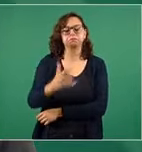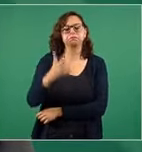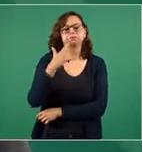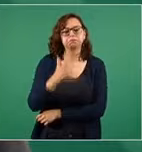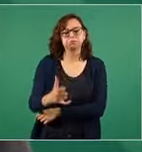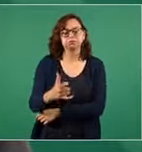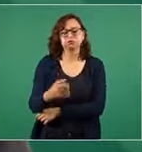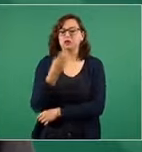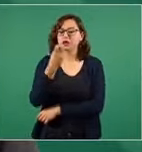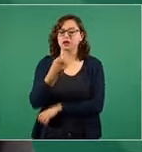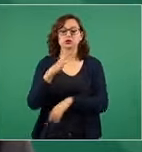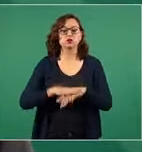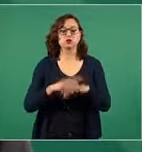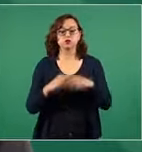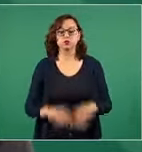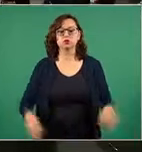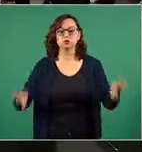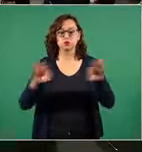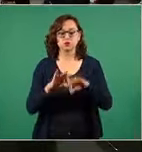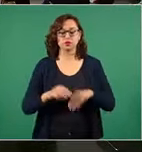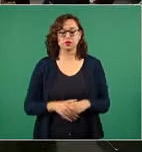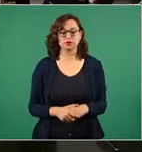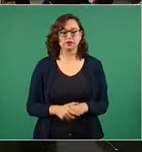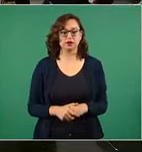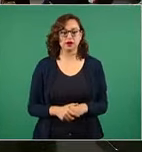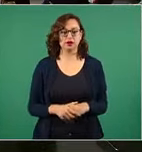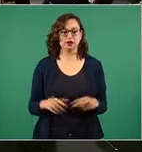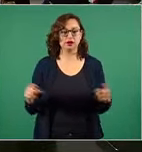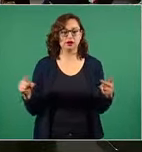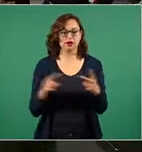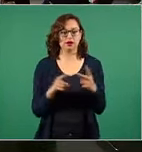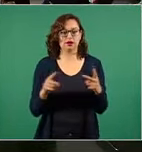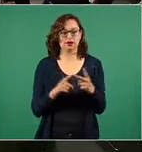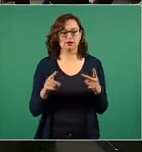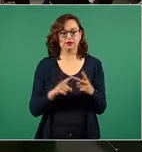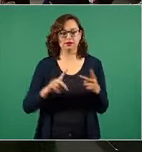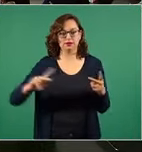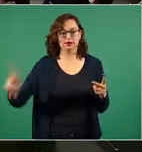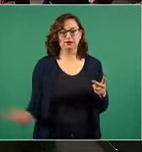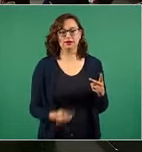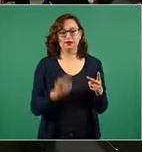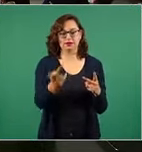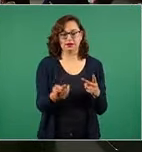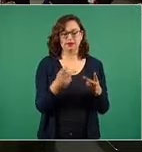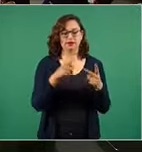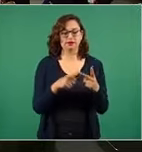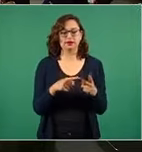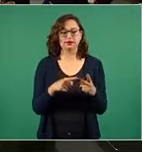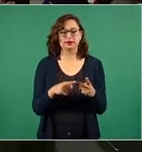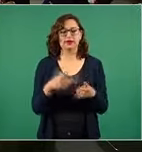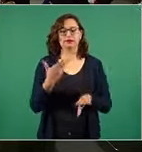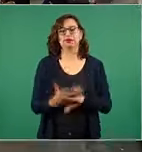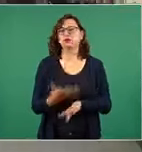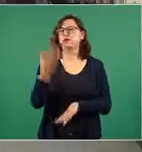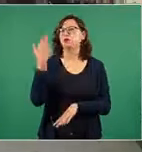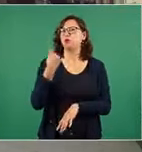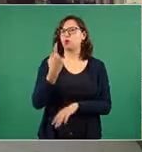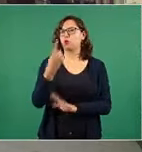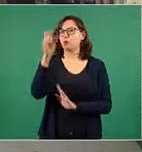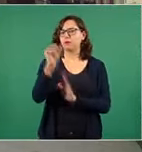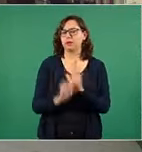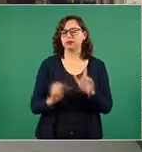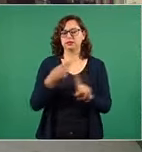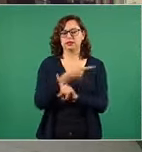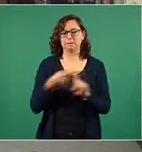Eso es lo más importante. La segunda pregunta, presidente, si me lo permite. Hace poco más de un mes y